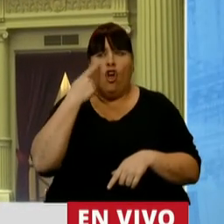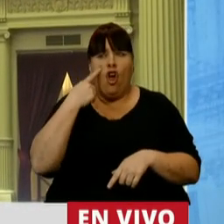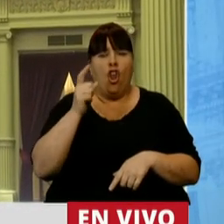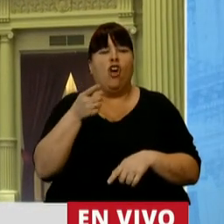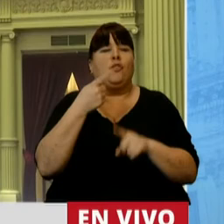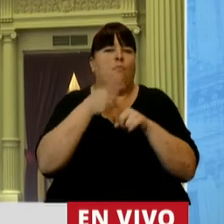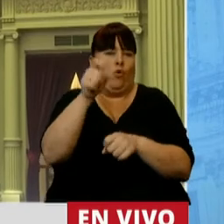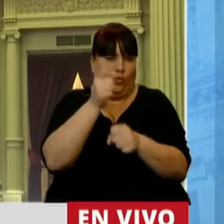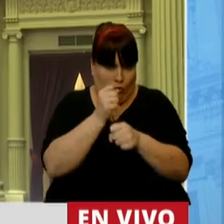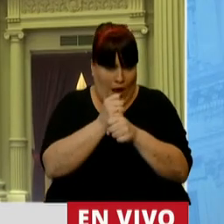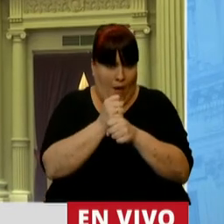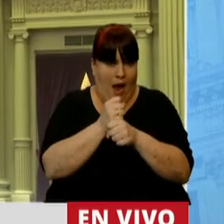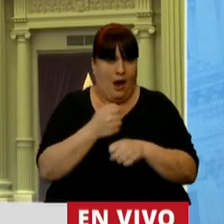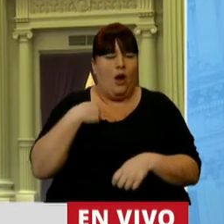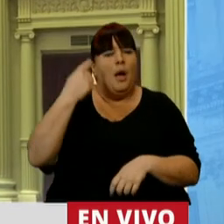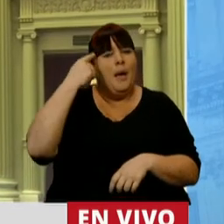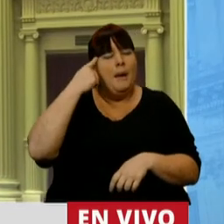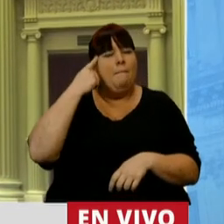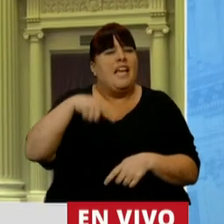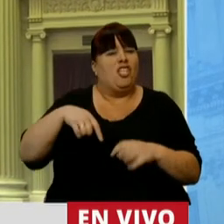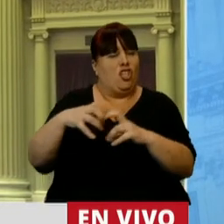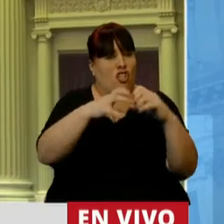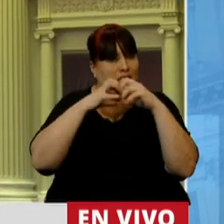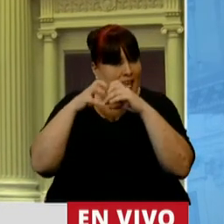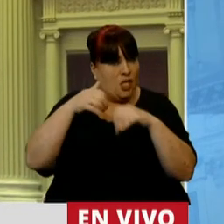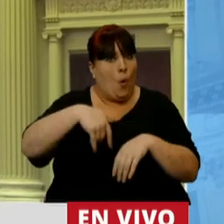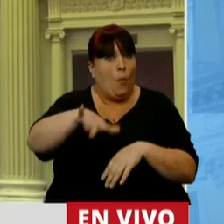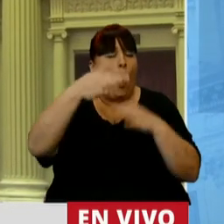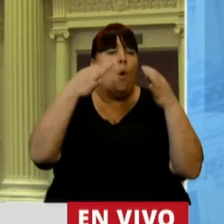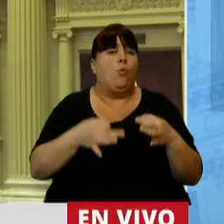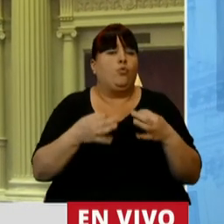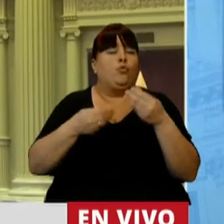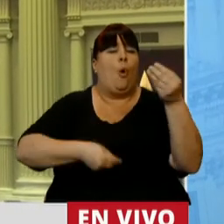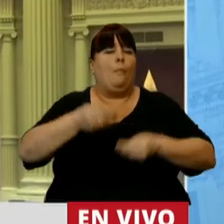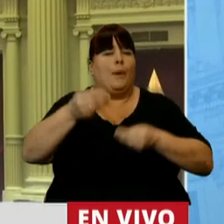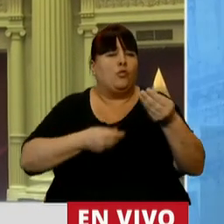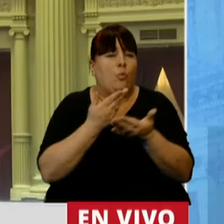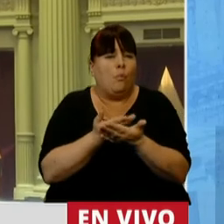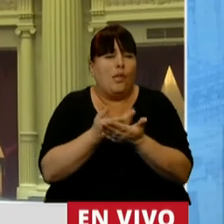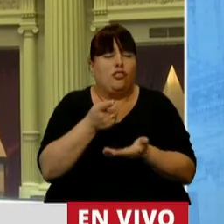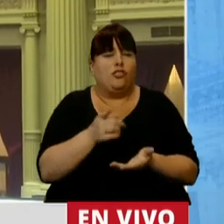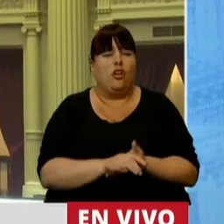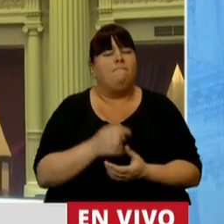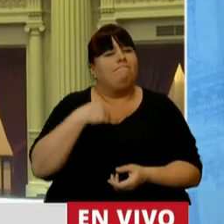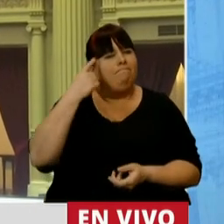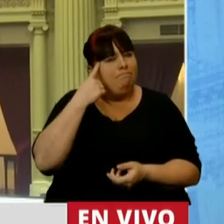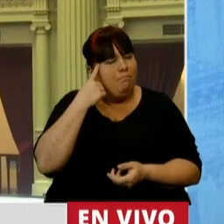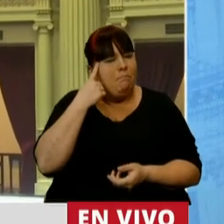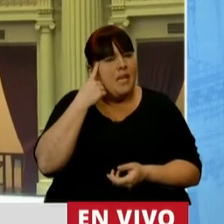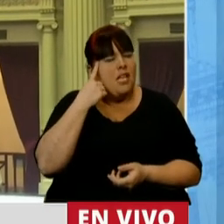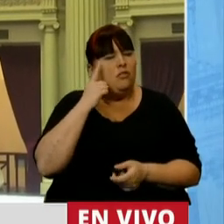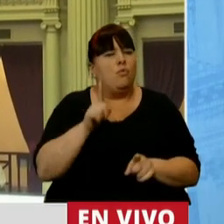conocimos por su obra. Creo que en esta sesión donde vamos a tratar un presupuesto creo que es